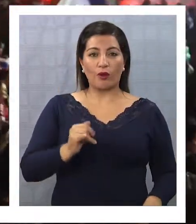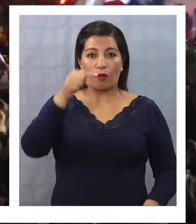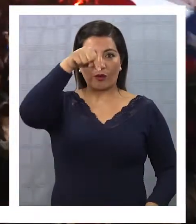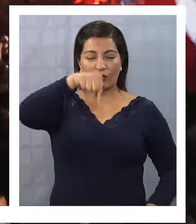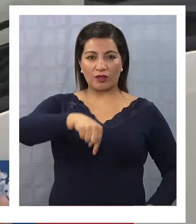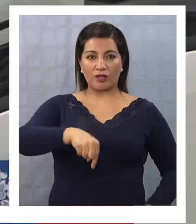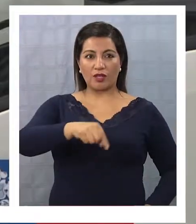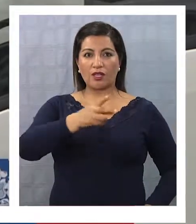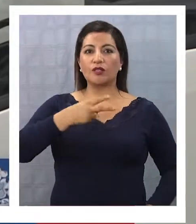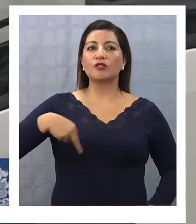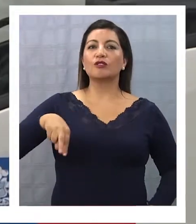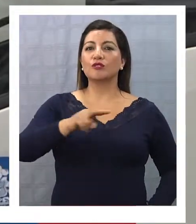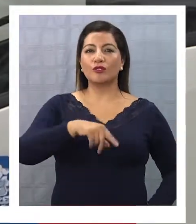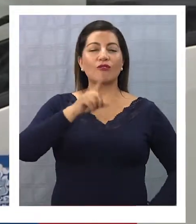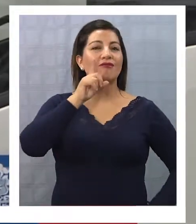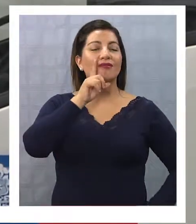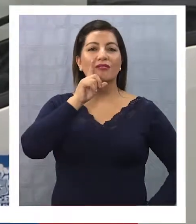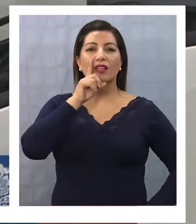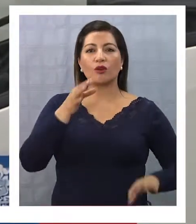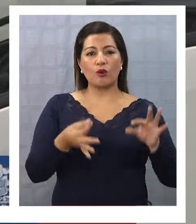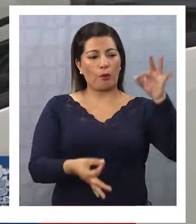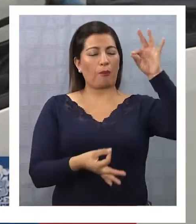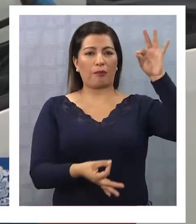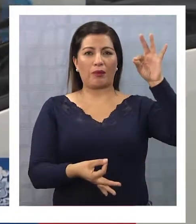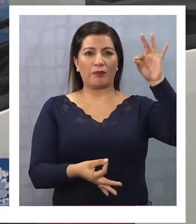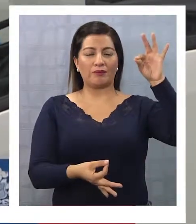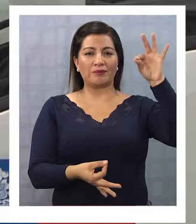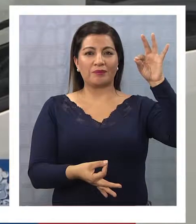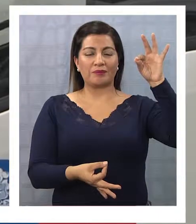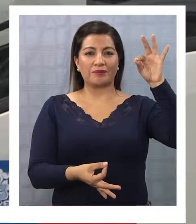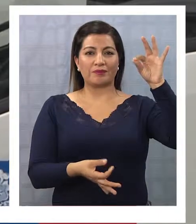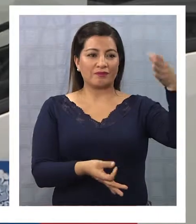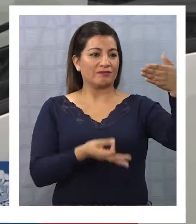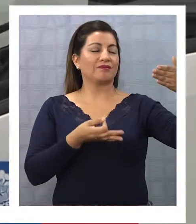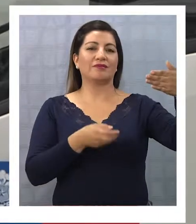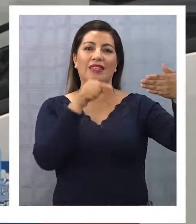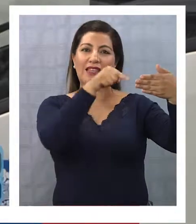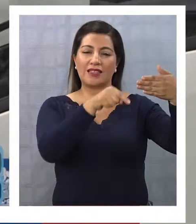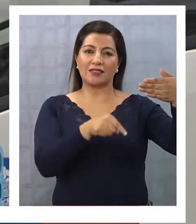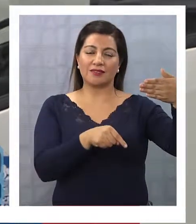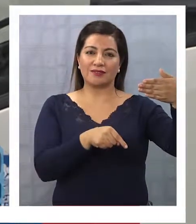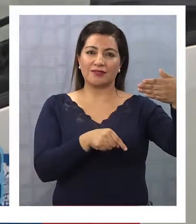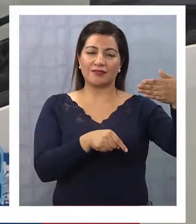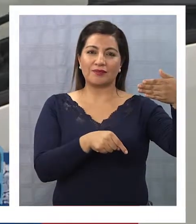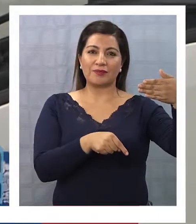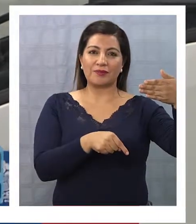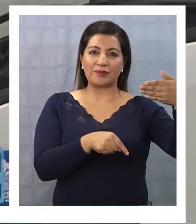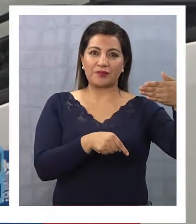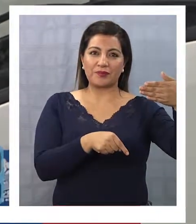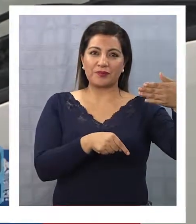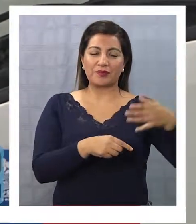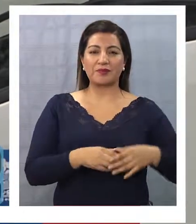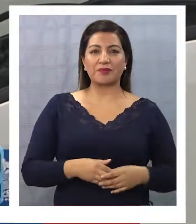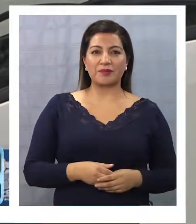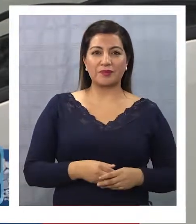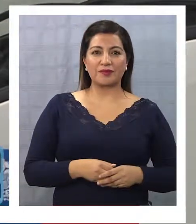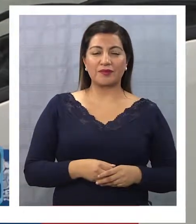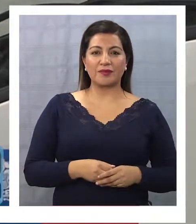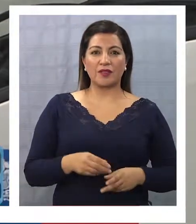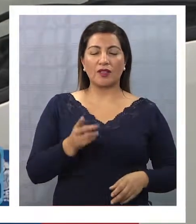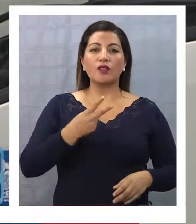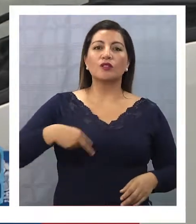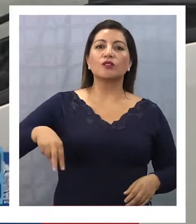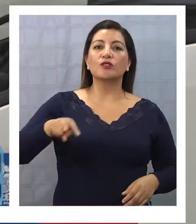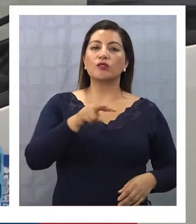día tenemos un instructivo que llegó precisamente al interior, en que si eso sucediera, como